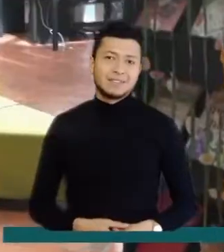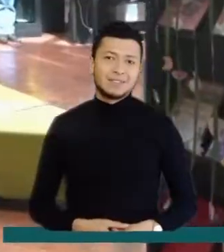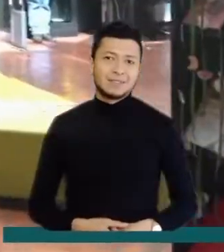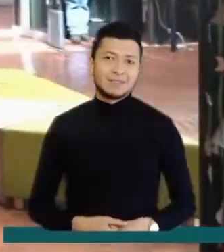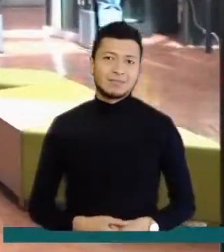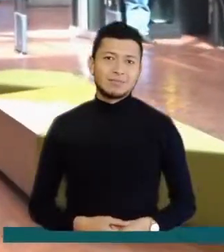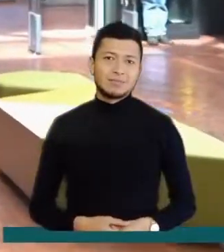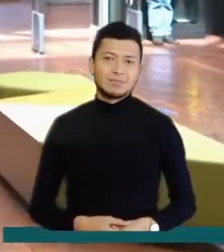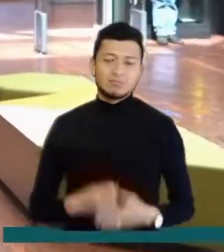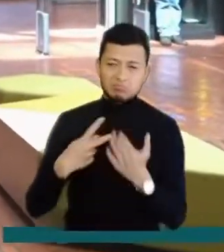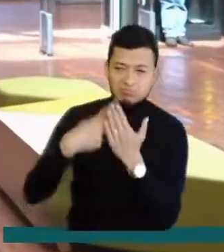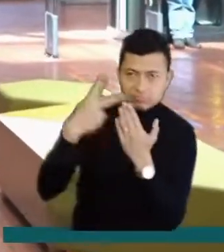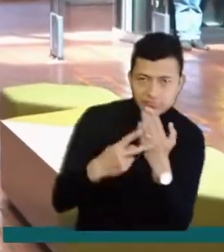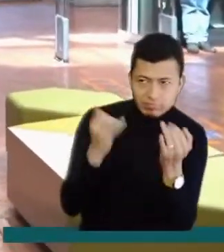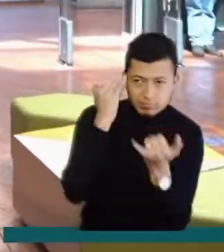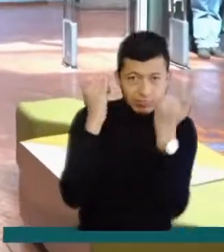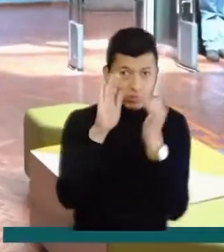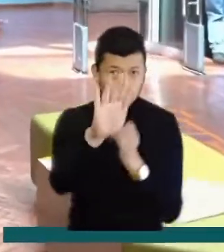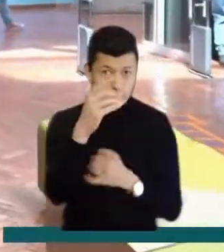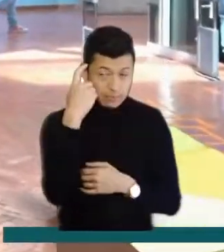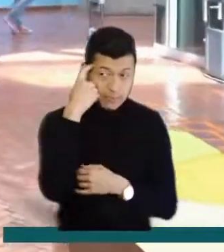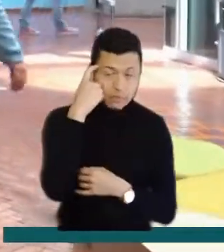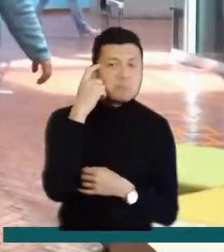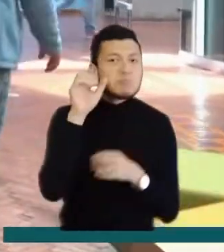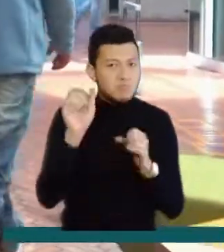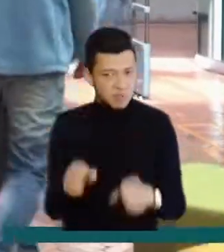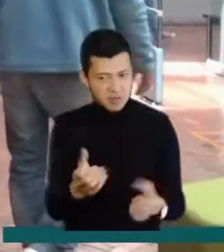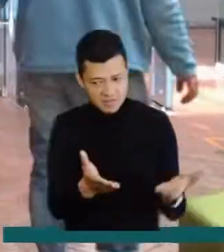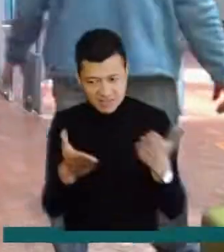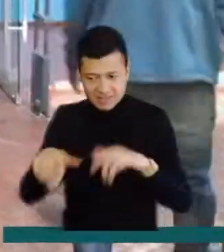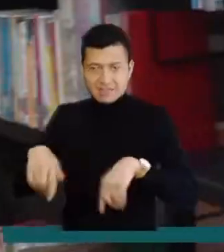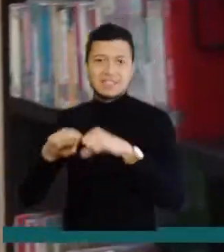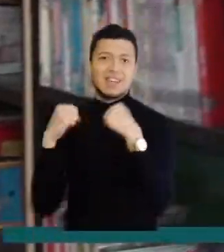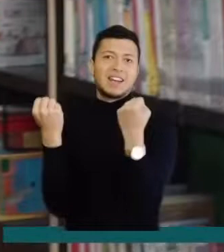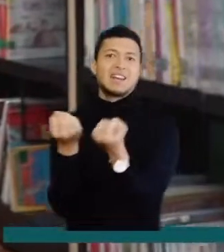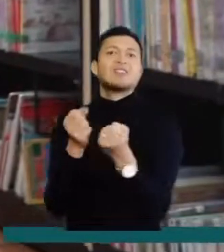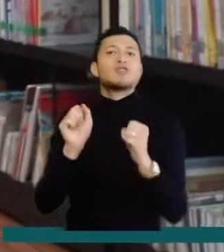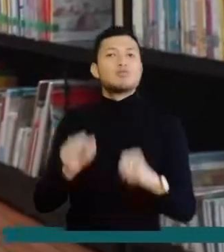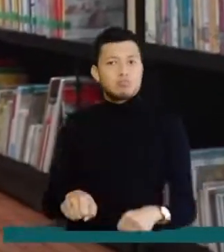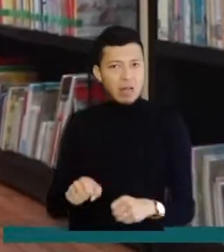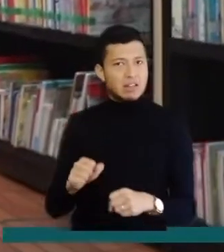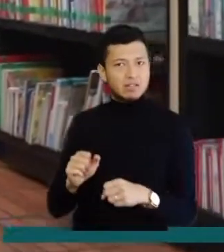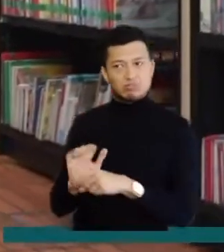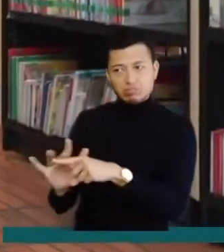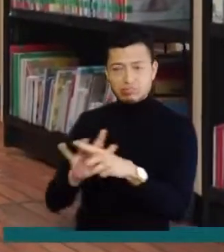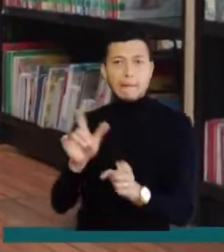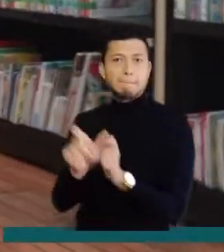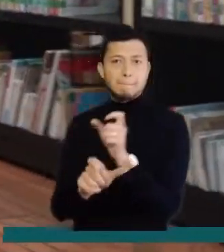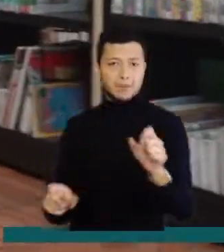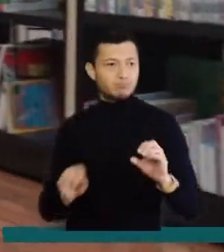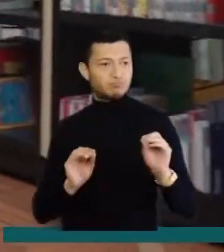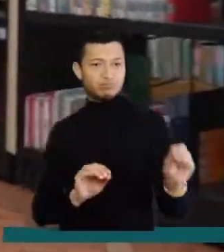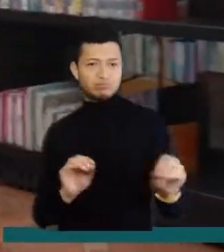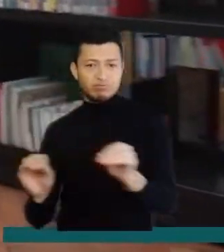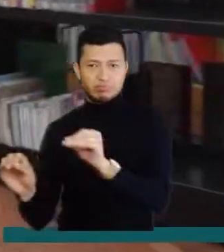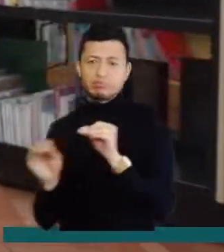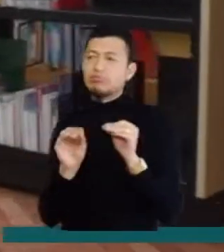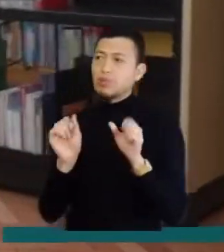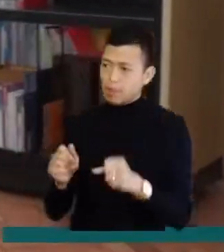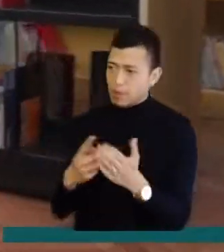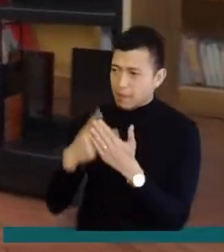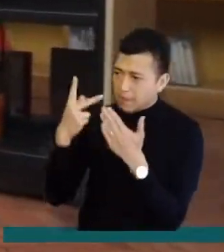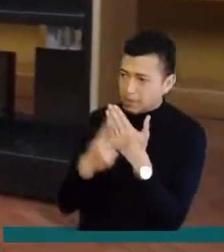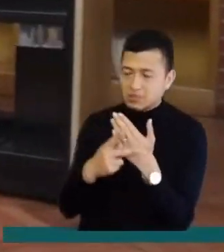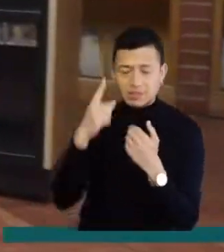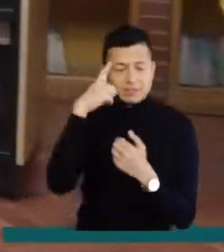Todos los proyectos e ideas que tengas en mente serán bienvenidos en la sala y podrás realizarlos con la ayuda de personas capacitadas para que dejes